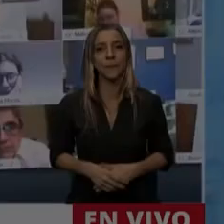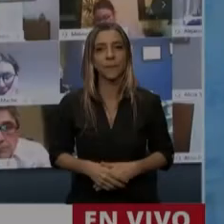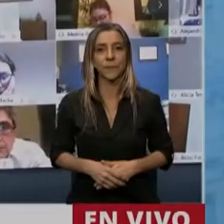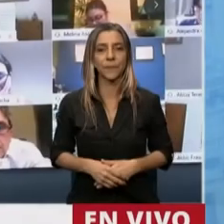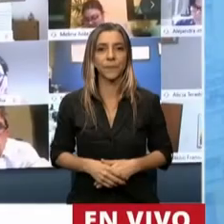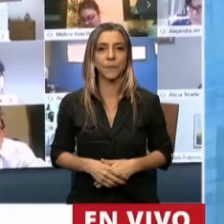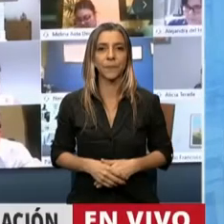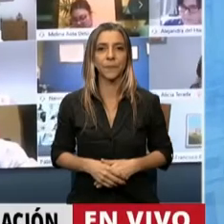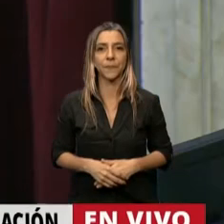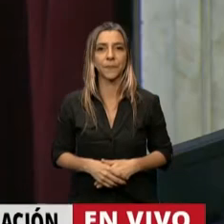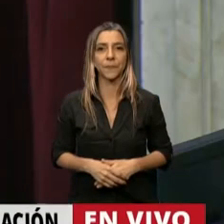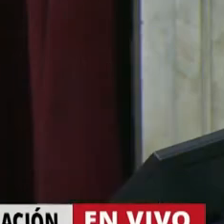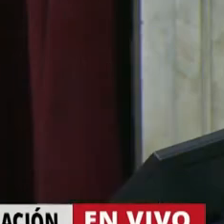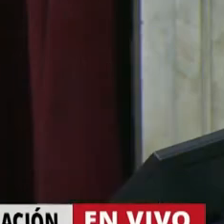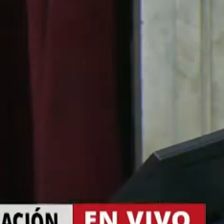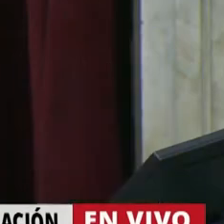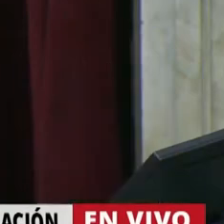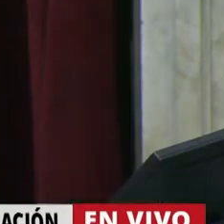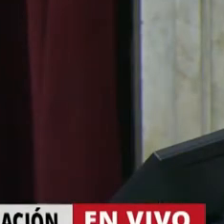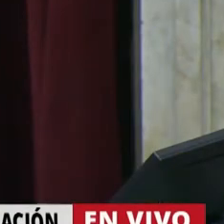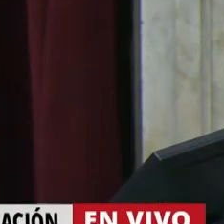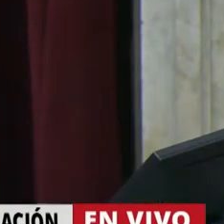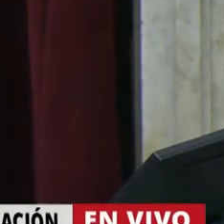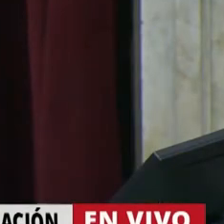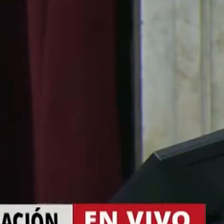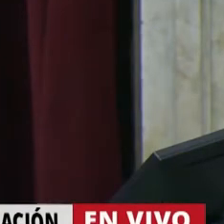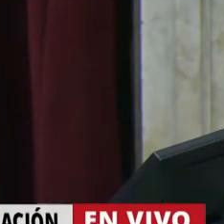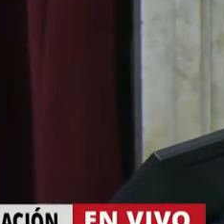...de la palabra el diputado Martín Grande.